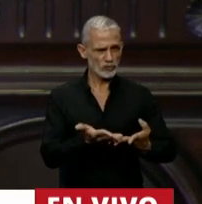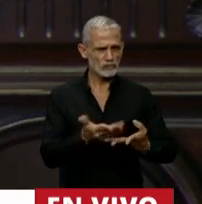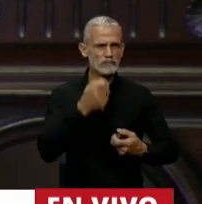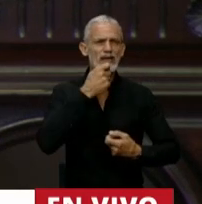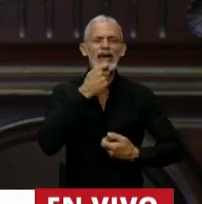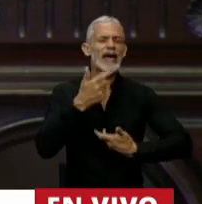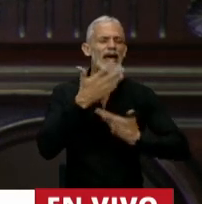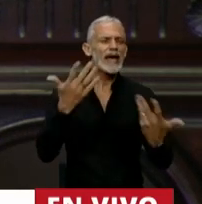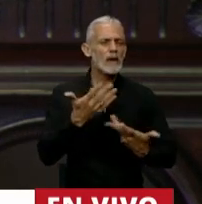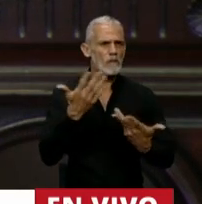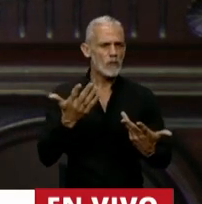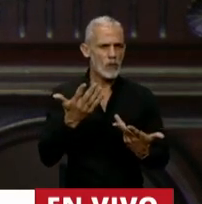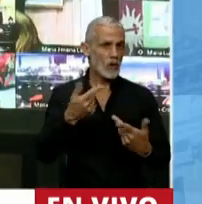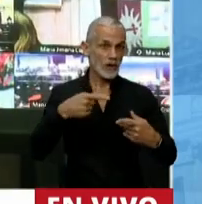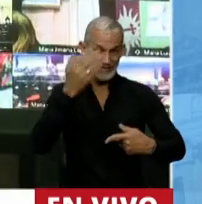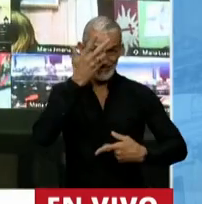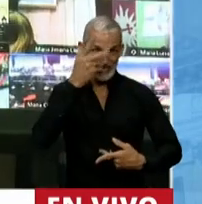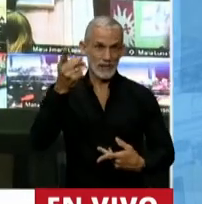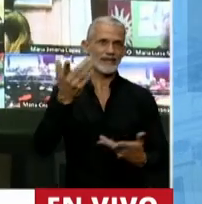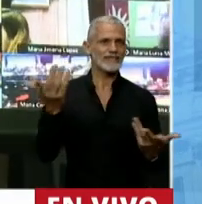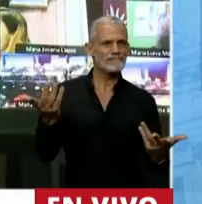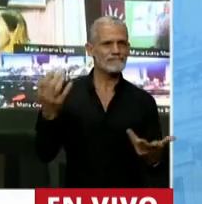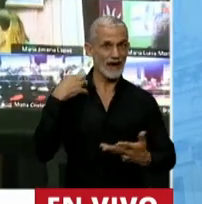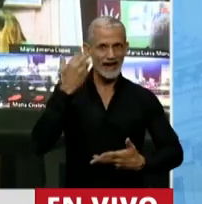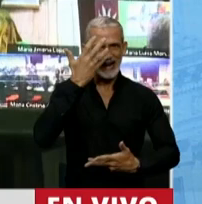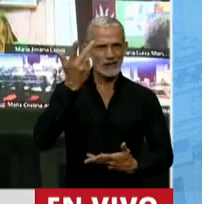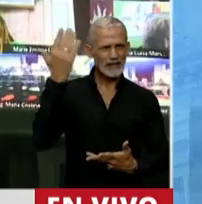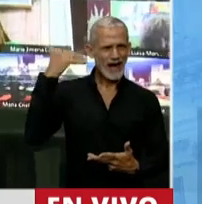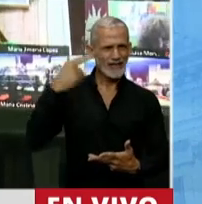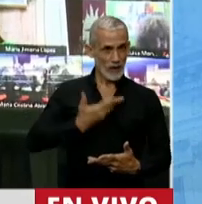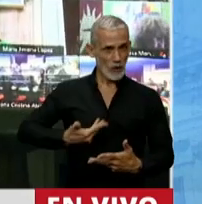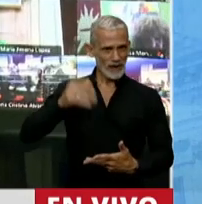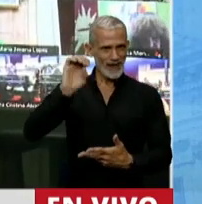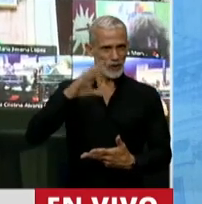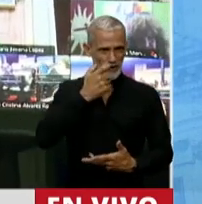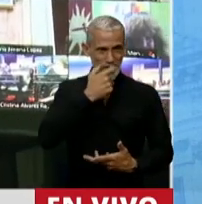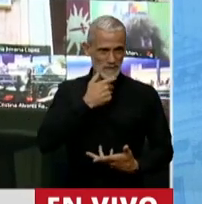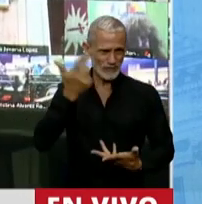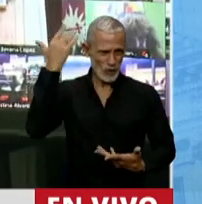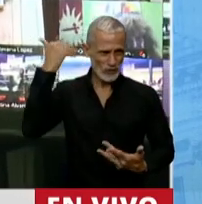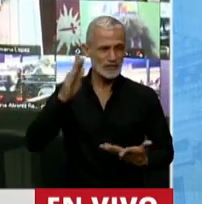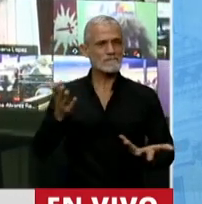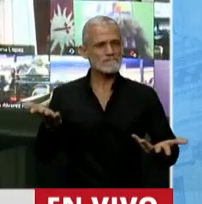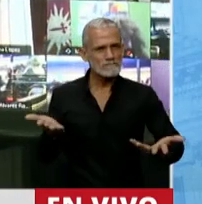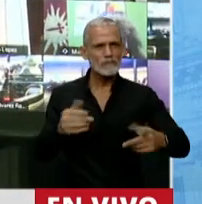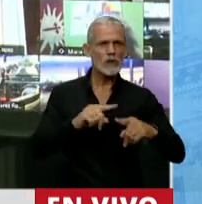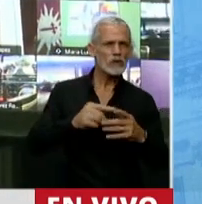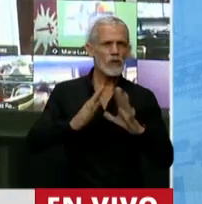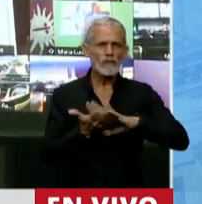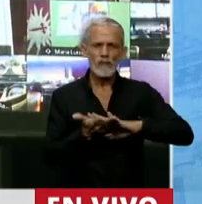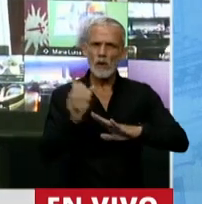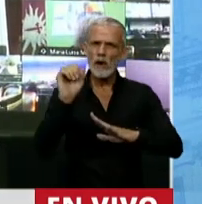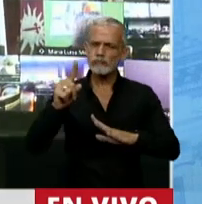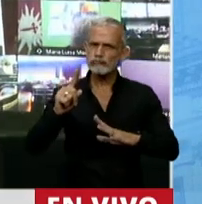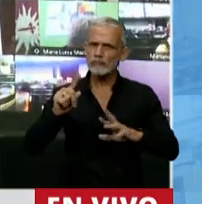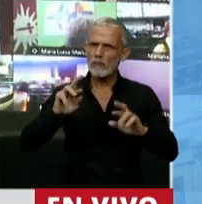a San Martín, al General San Martín, en ocasión de ser gobernador de Mendoza, la política tributaria a la